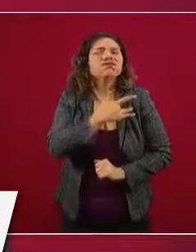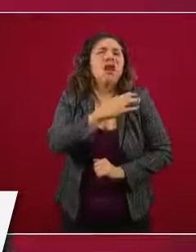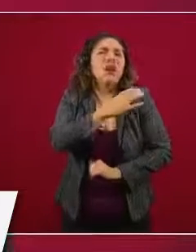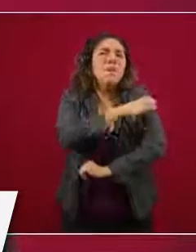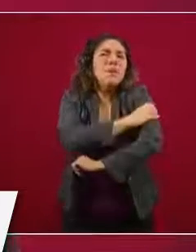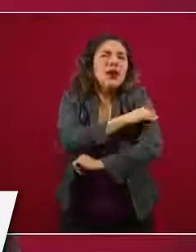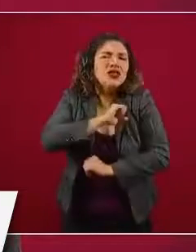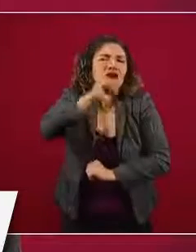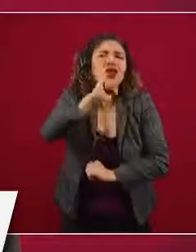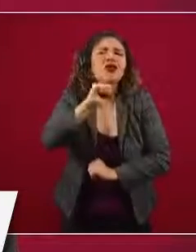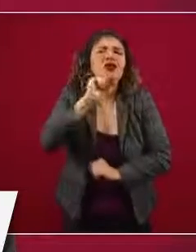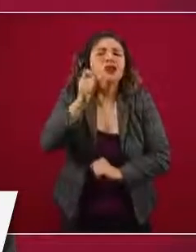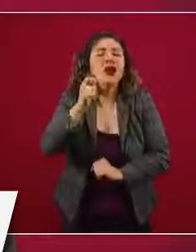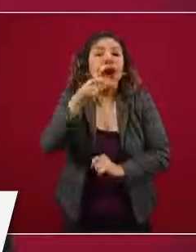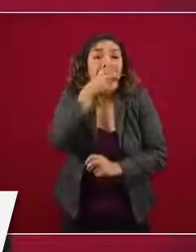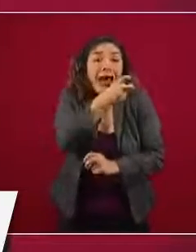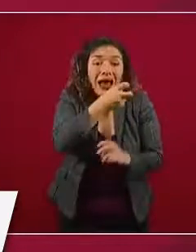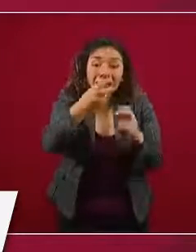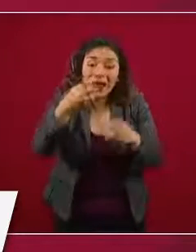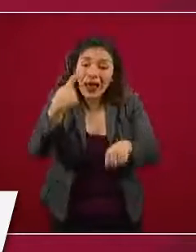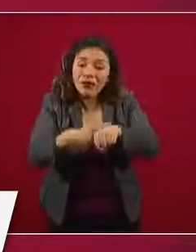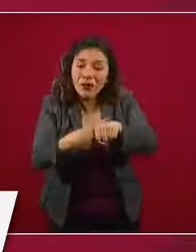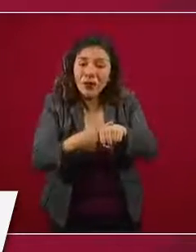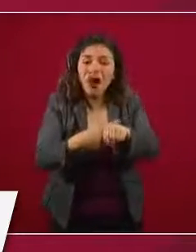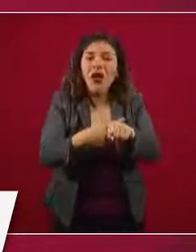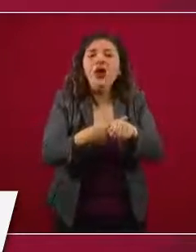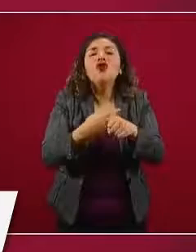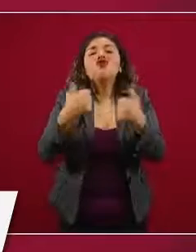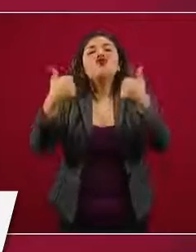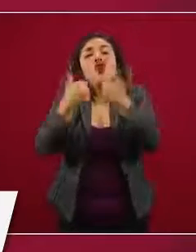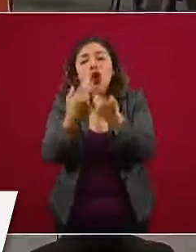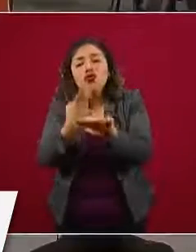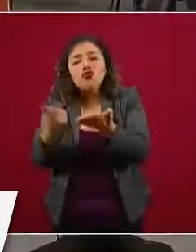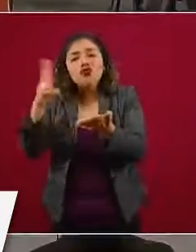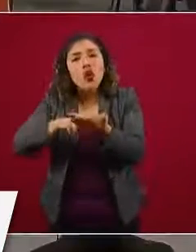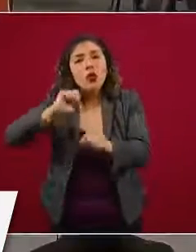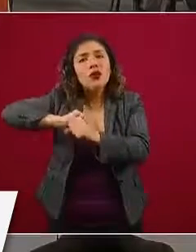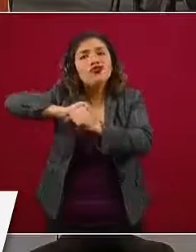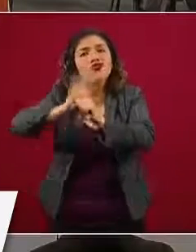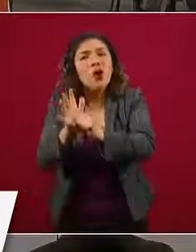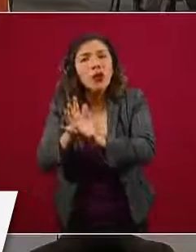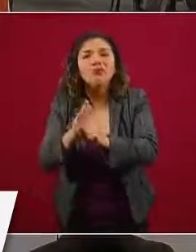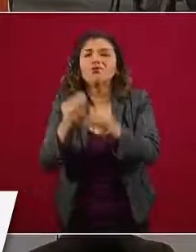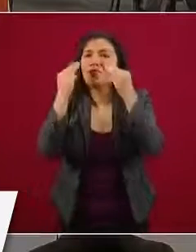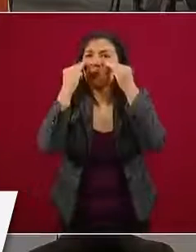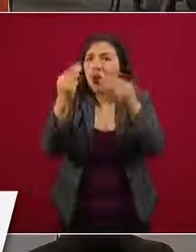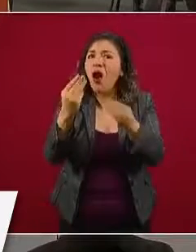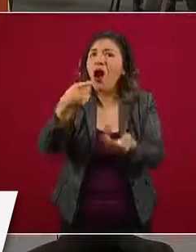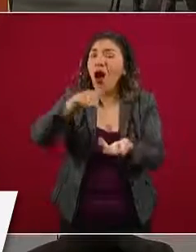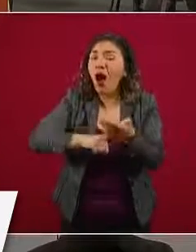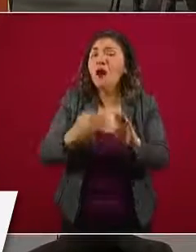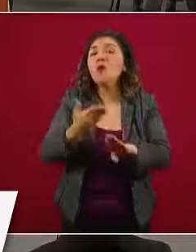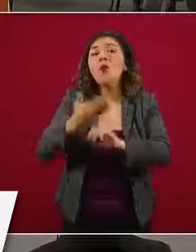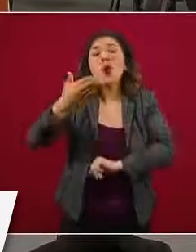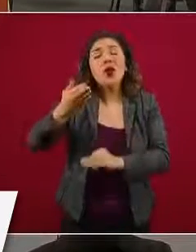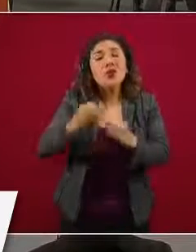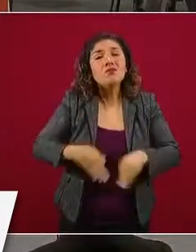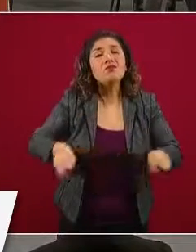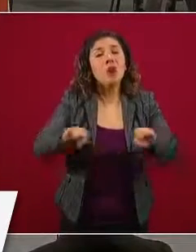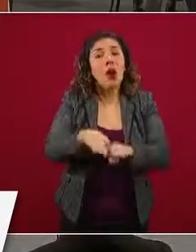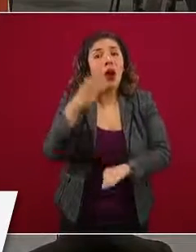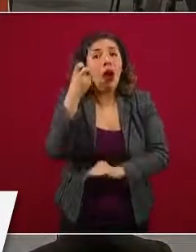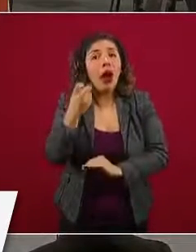sobre la mortalidad COVID, para recordarnos la importancia de enormes epidemias de estas